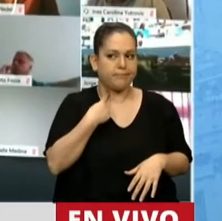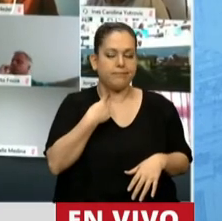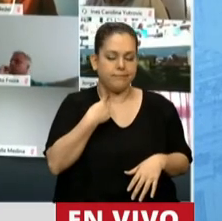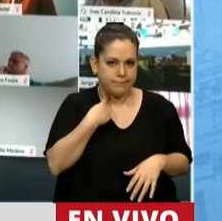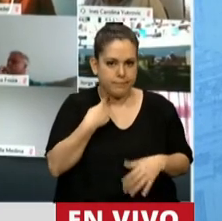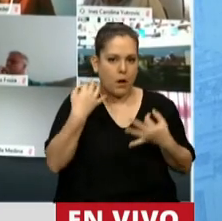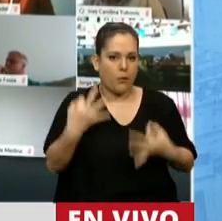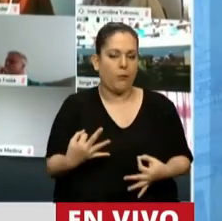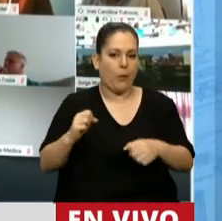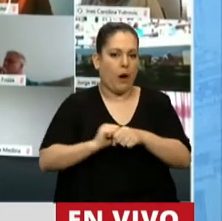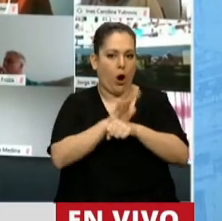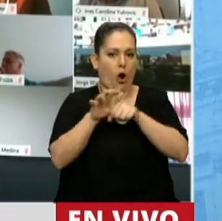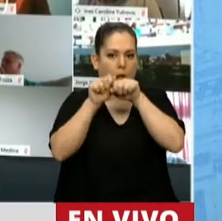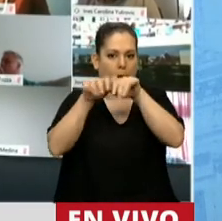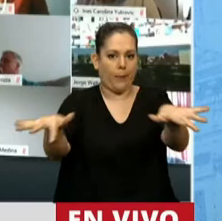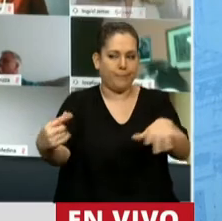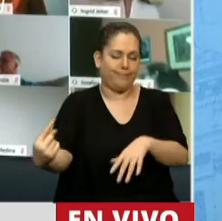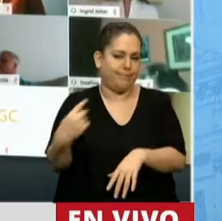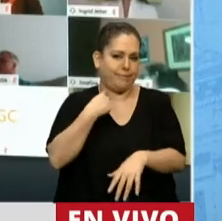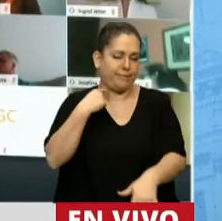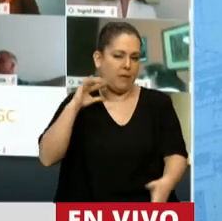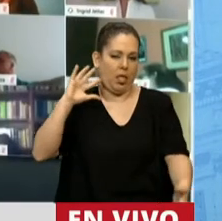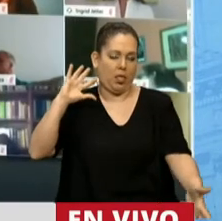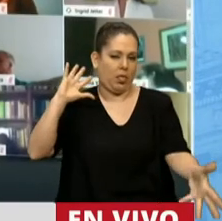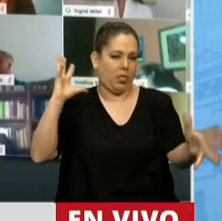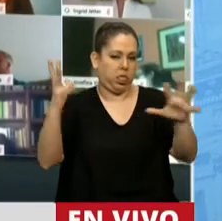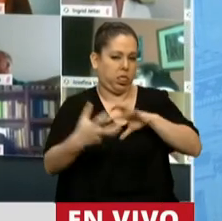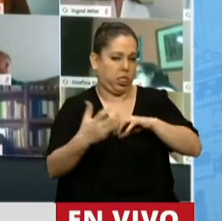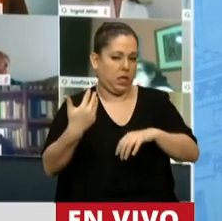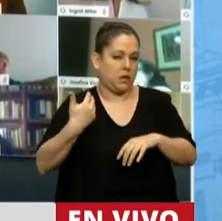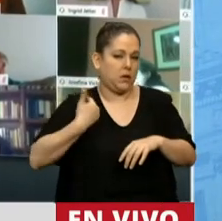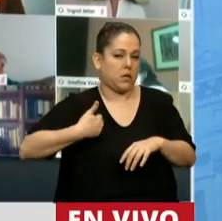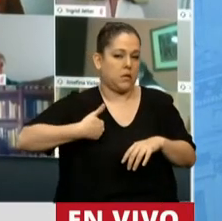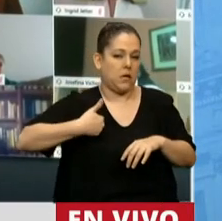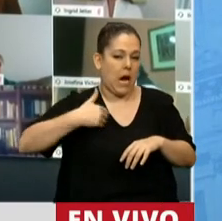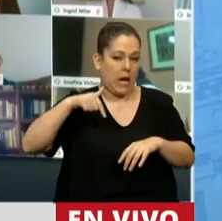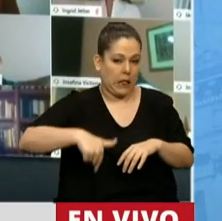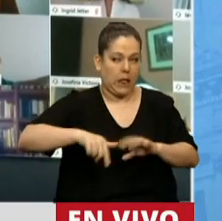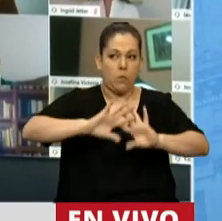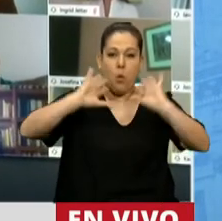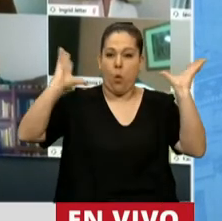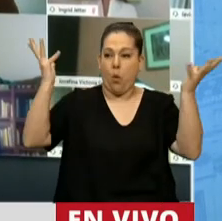advenimiento del COVID y de esta catástrofe sanitaria mundial que estamos padeciendo.